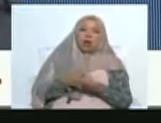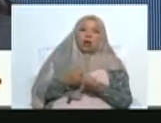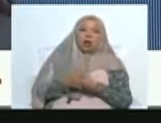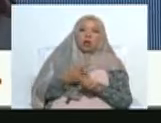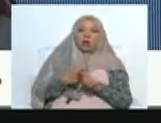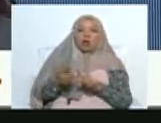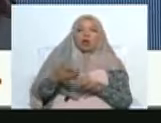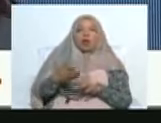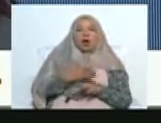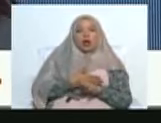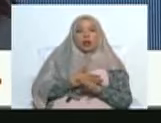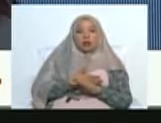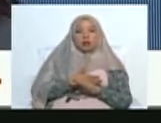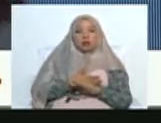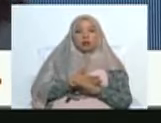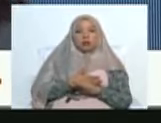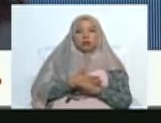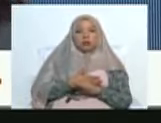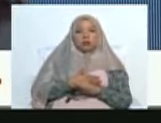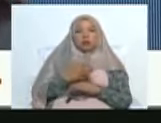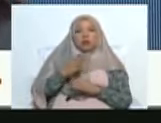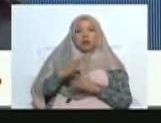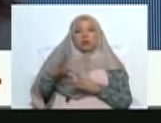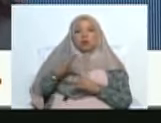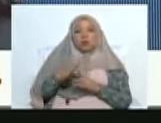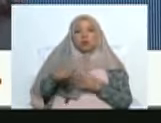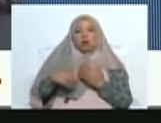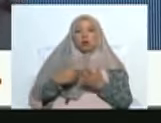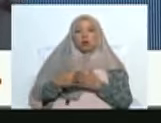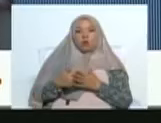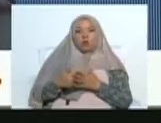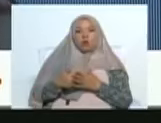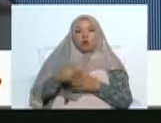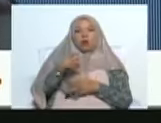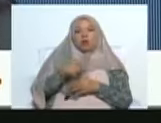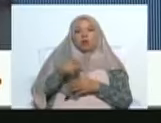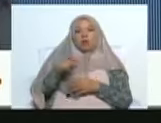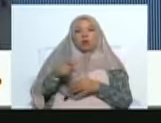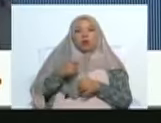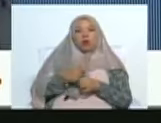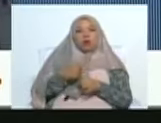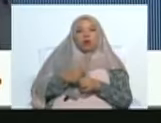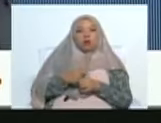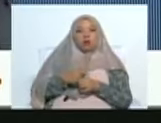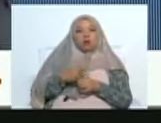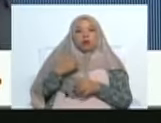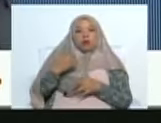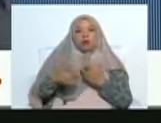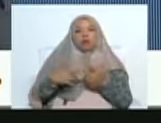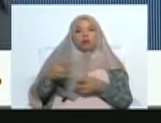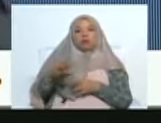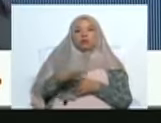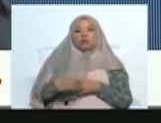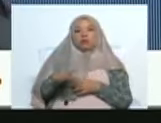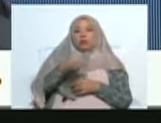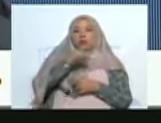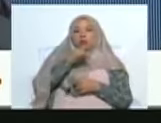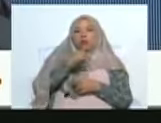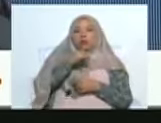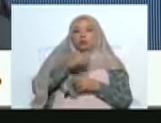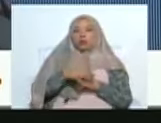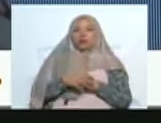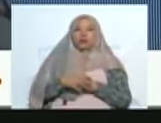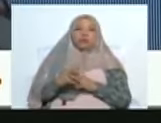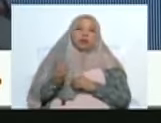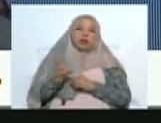antes de eso, ¿cómo es su perspectiva acerca del disfrute? ¿Cómo ha visto estos últimos días lo que ha sido la religión, el disfrute turístico y cultural